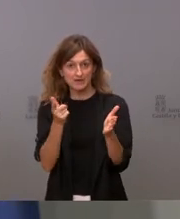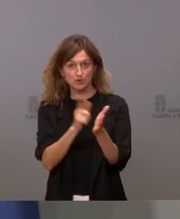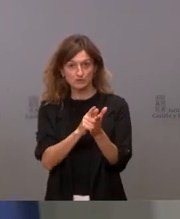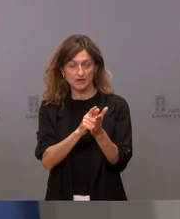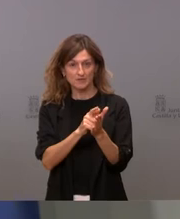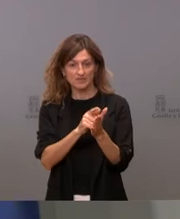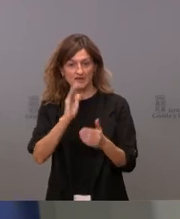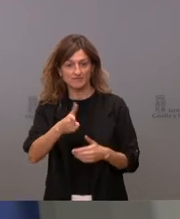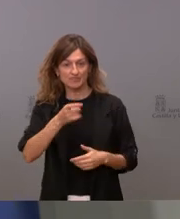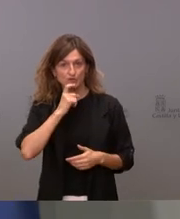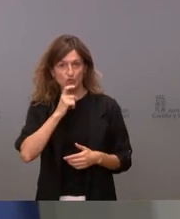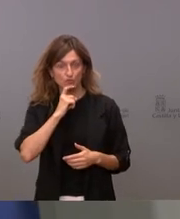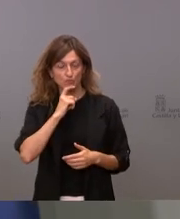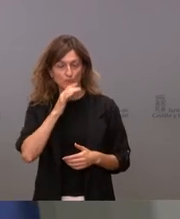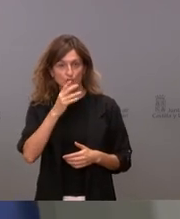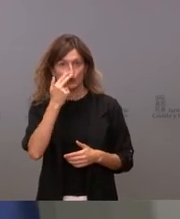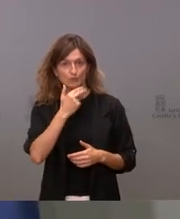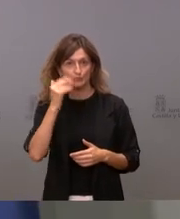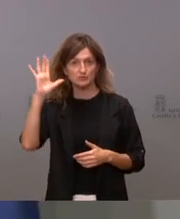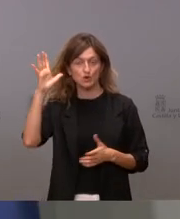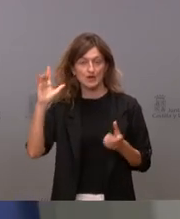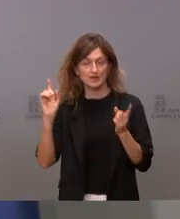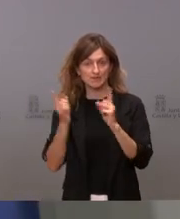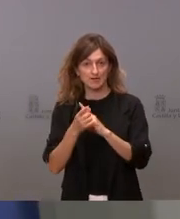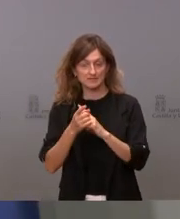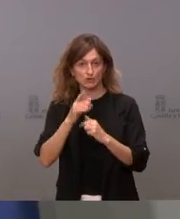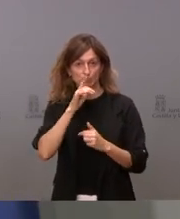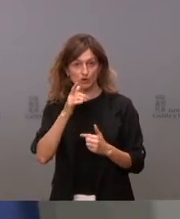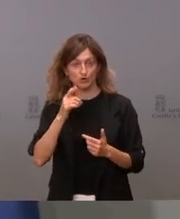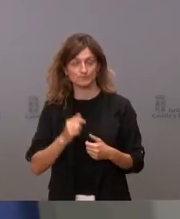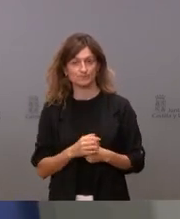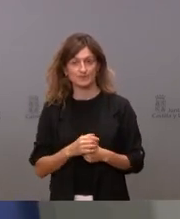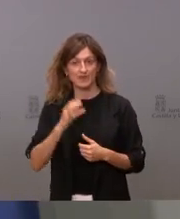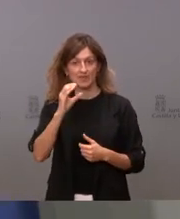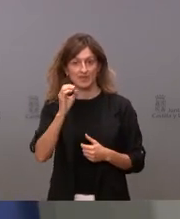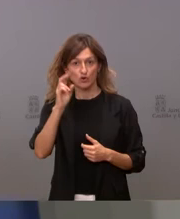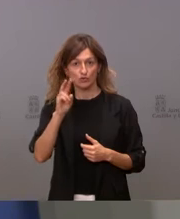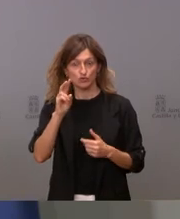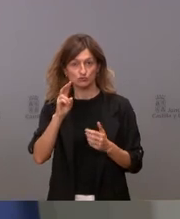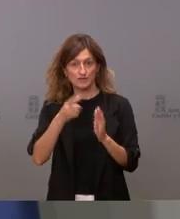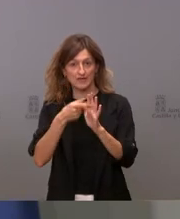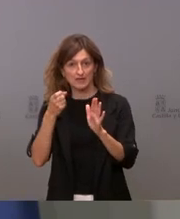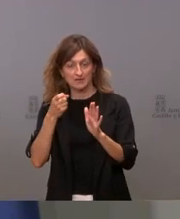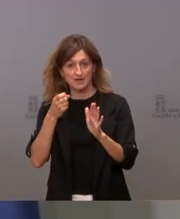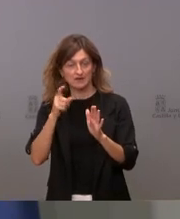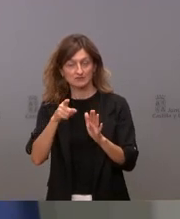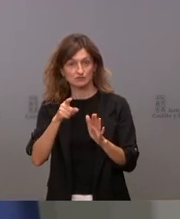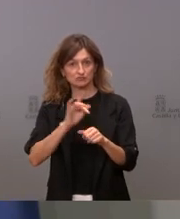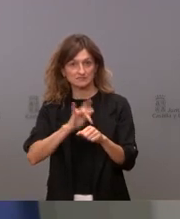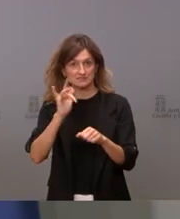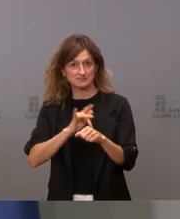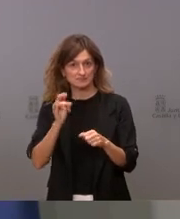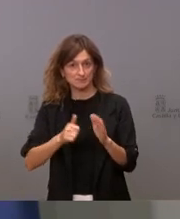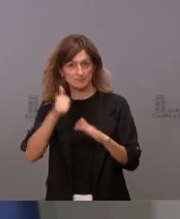compromisos climáticos de eliminación de CO2 pues es sensiblemente mayor